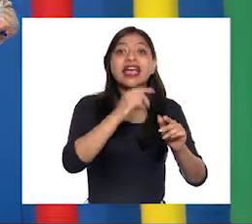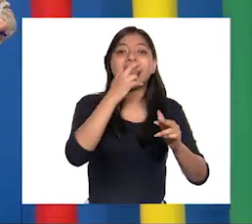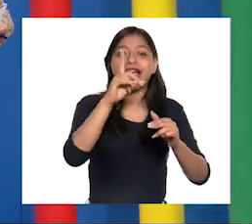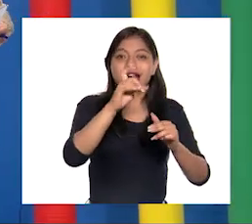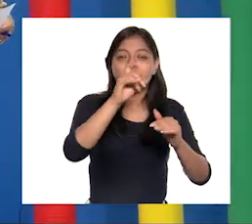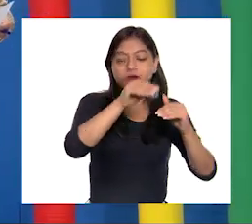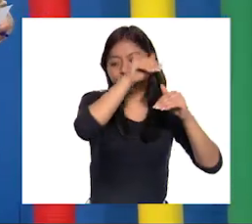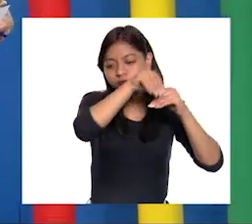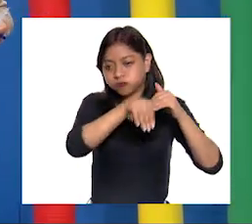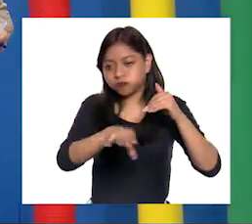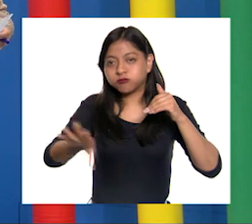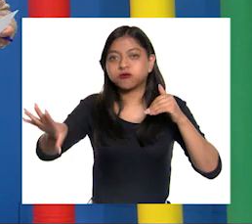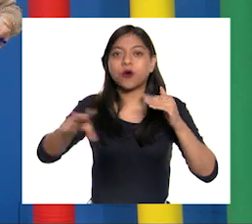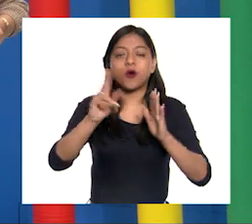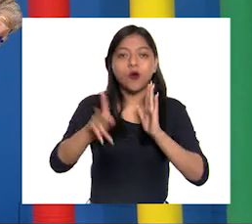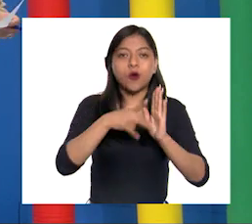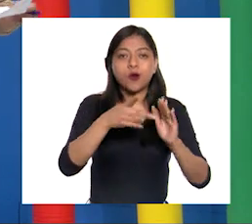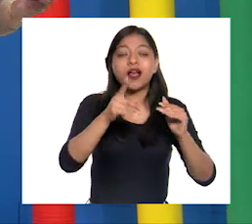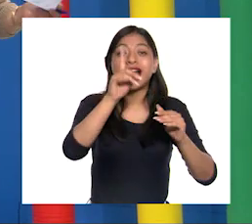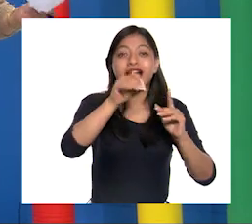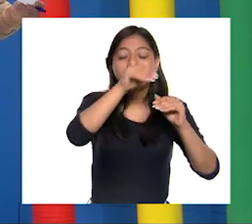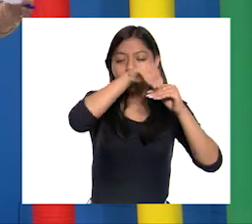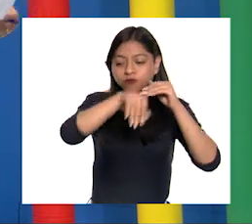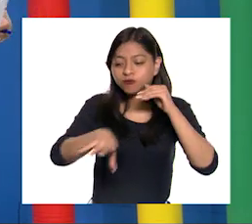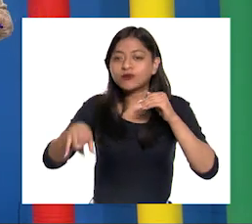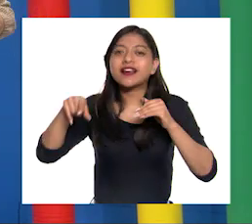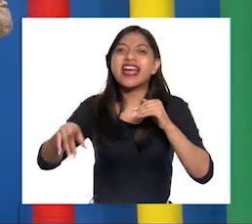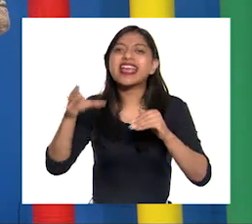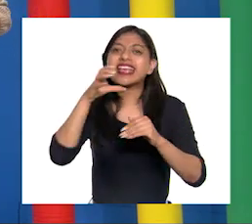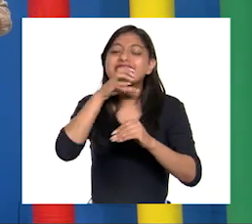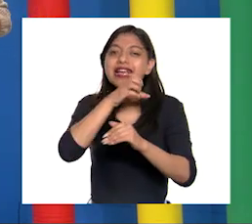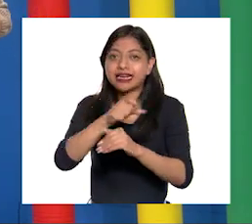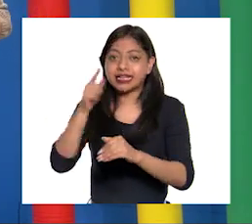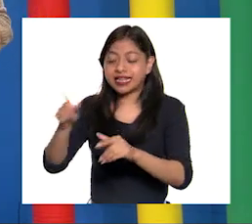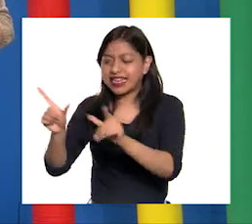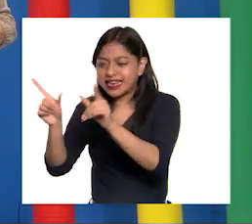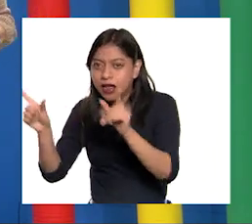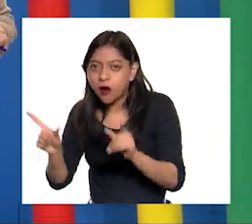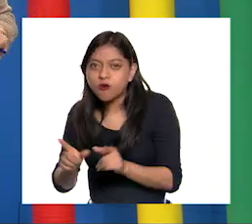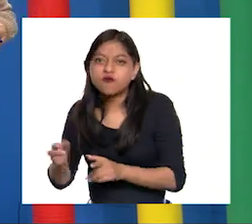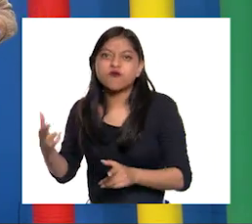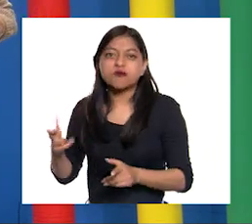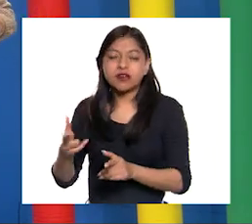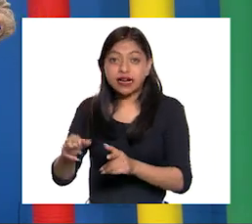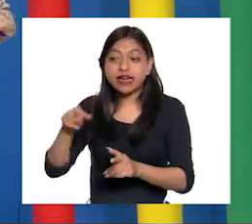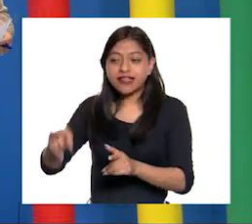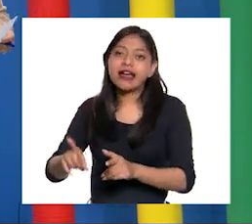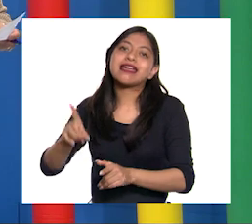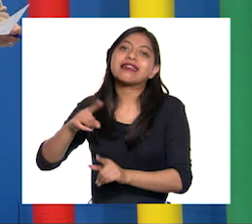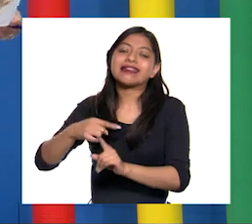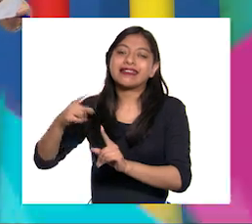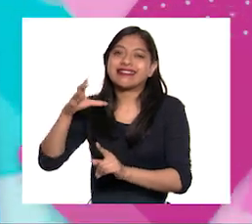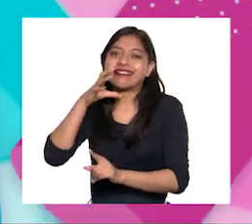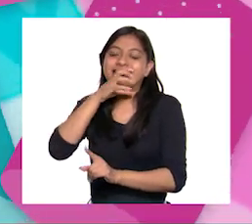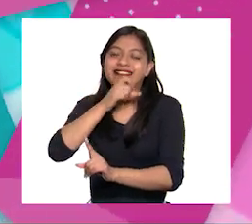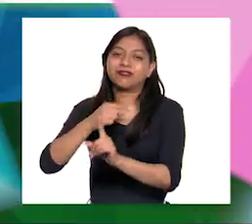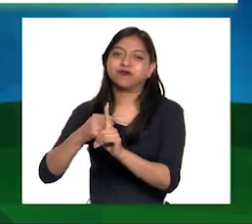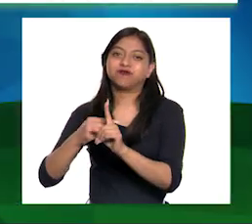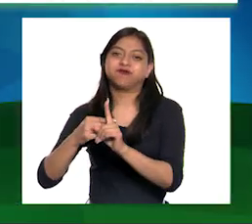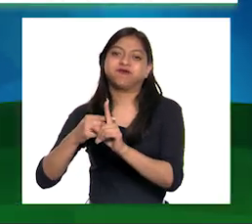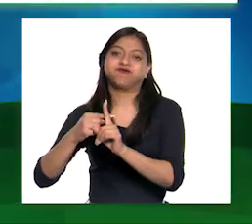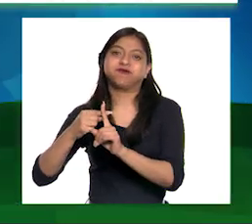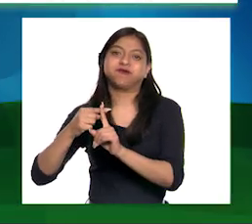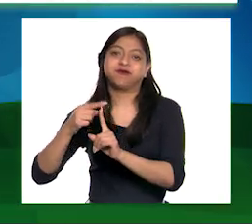la temperatura en el cuerpo de agua al que se regresa Lo que provoca que las